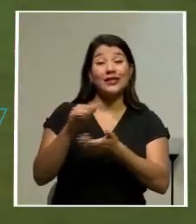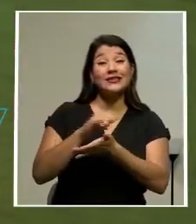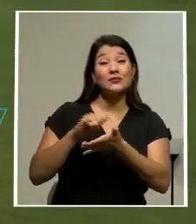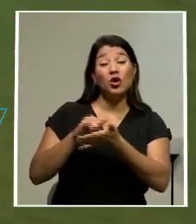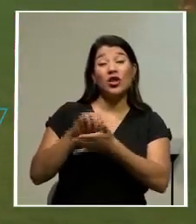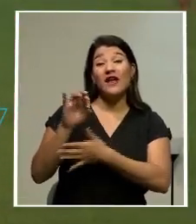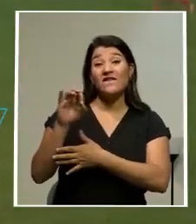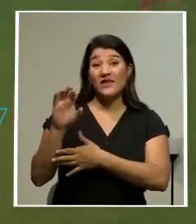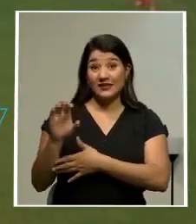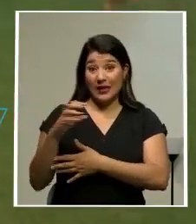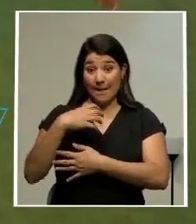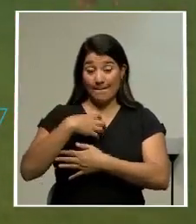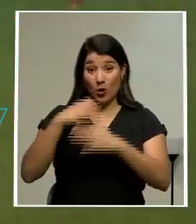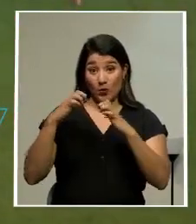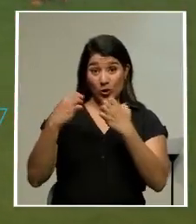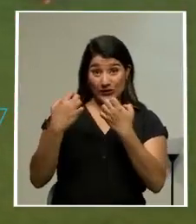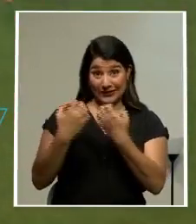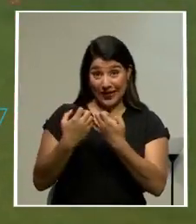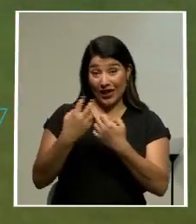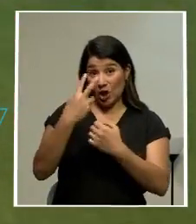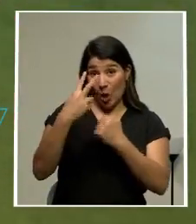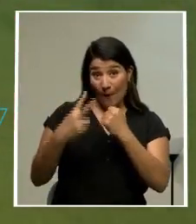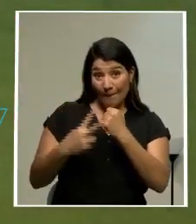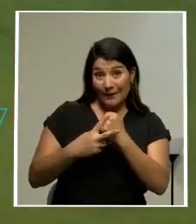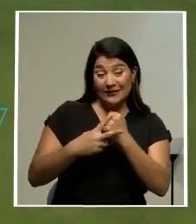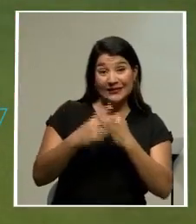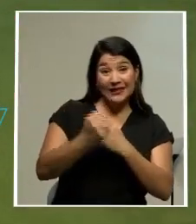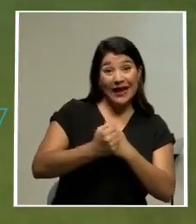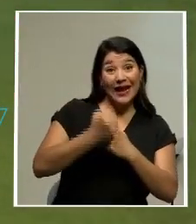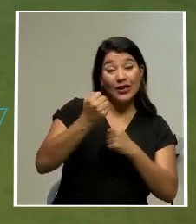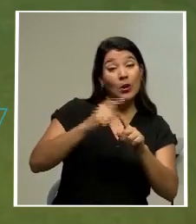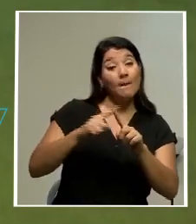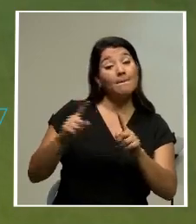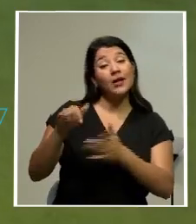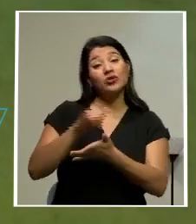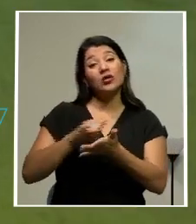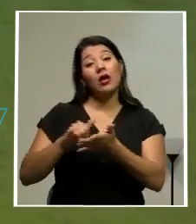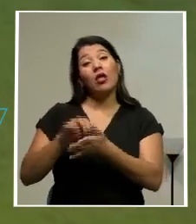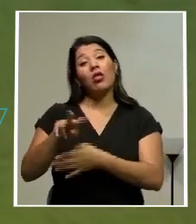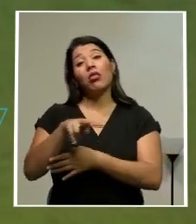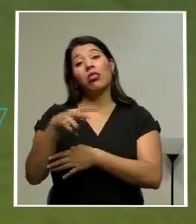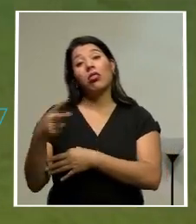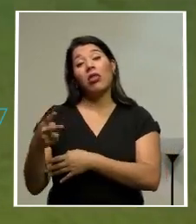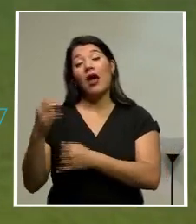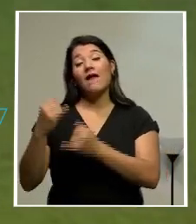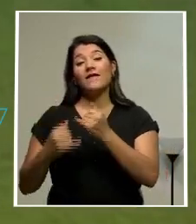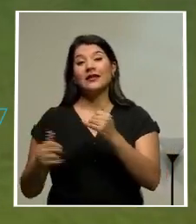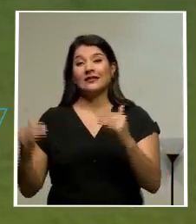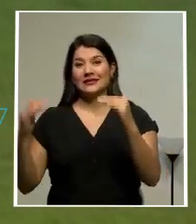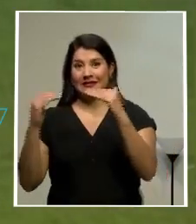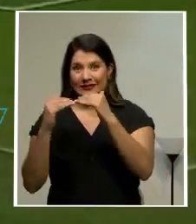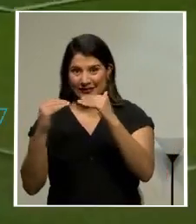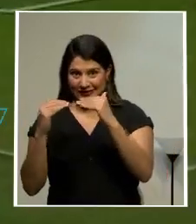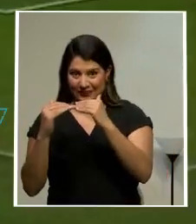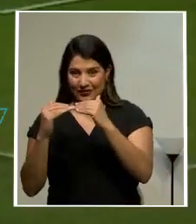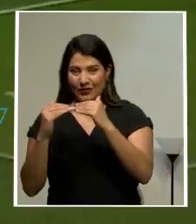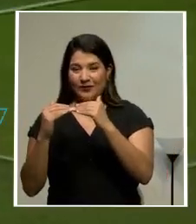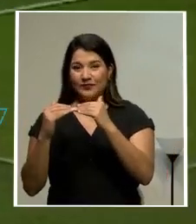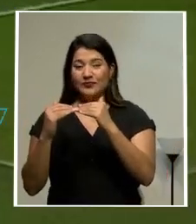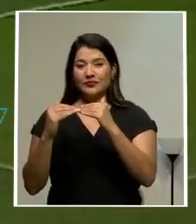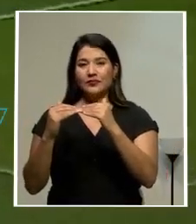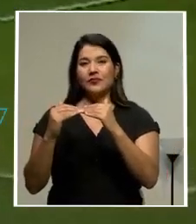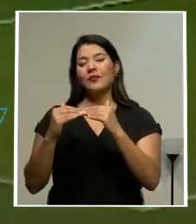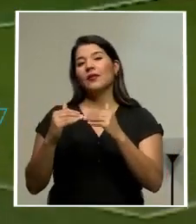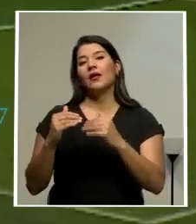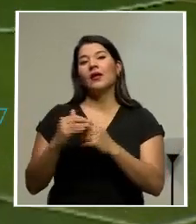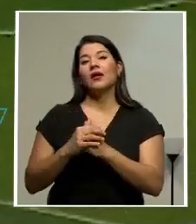casa, se puso en ventaja en dos ocasiones, pero los josefinos le dieron vuelta a la pizarra y pusieron contra las cuerdas a los erizos, que rescataron un punto